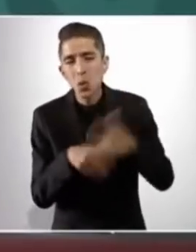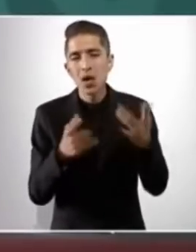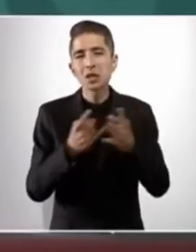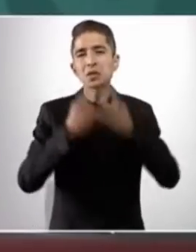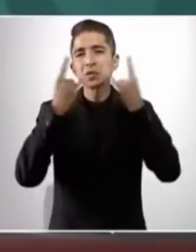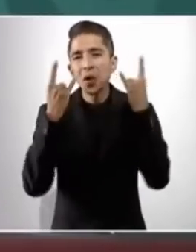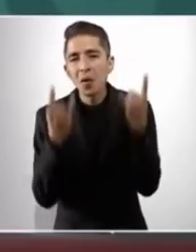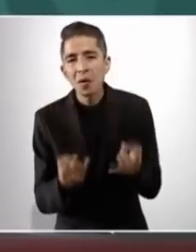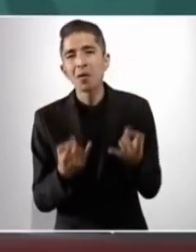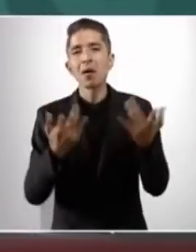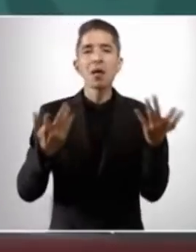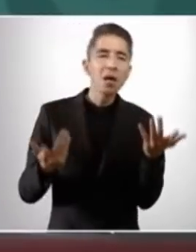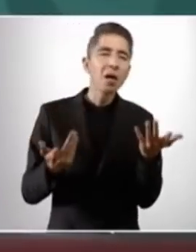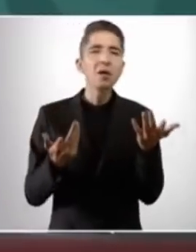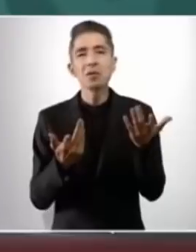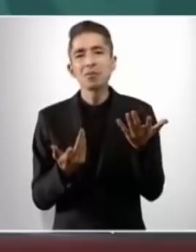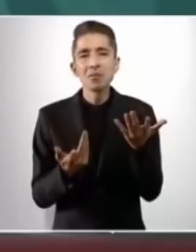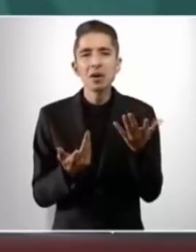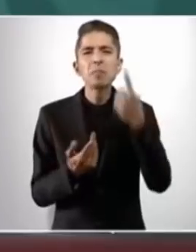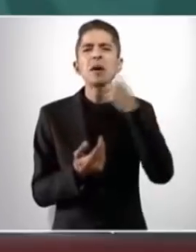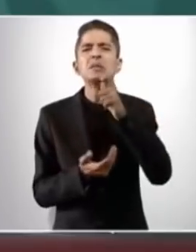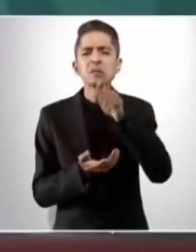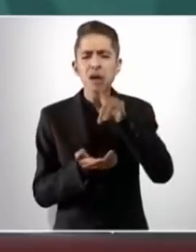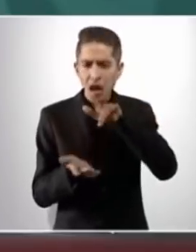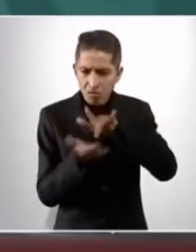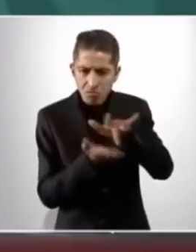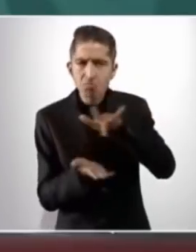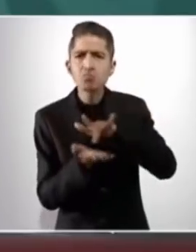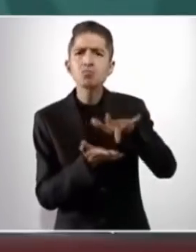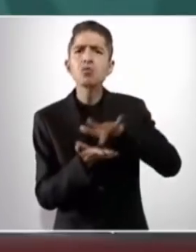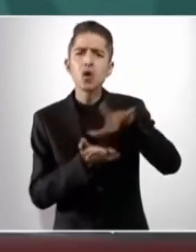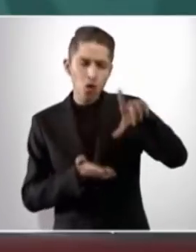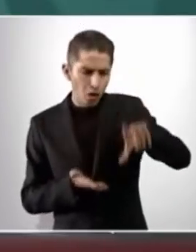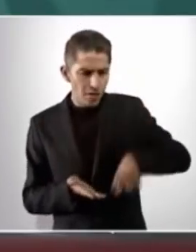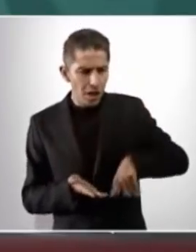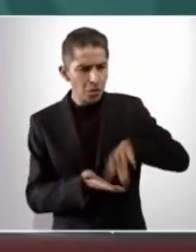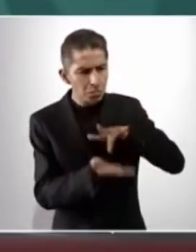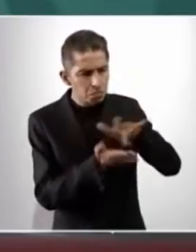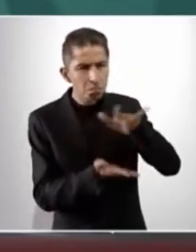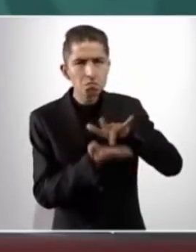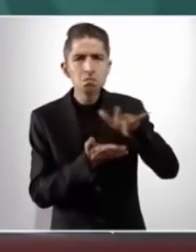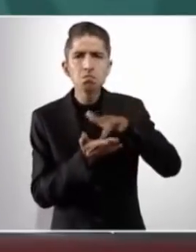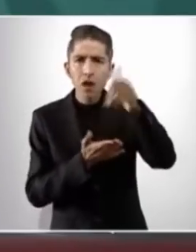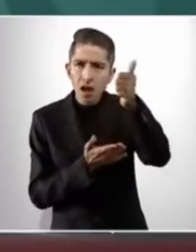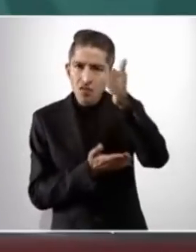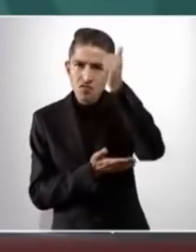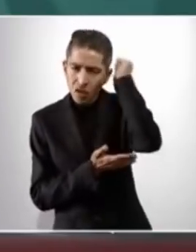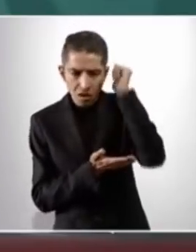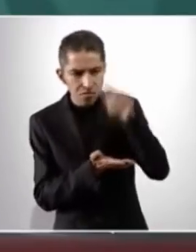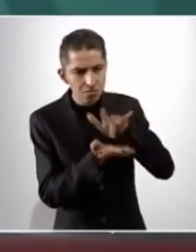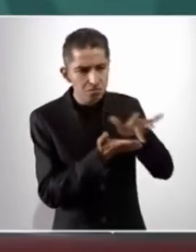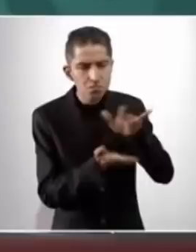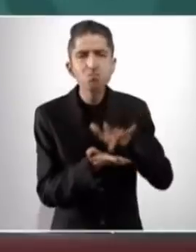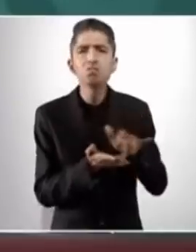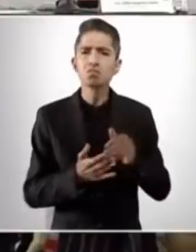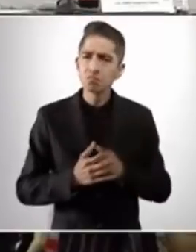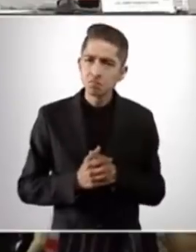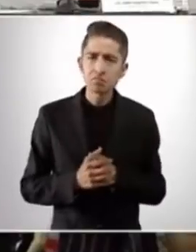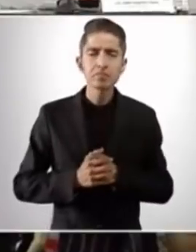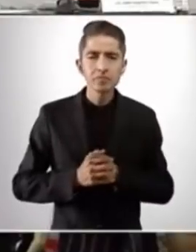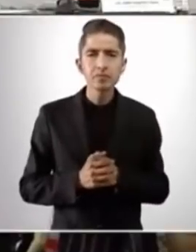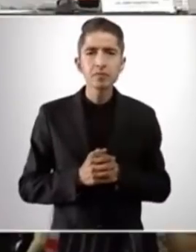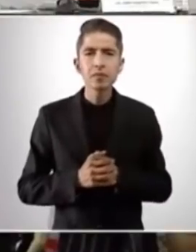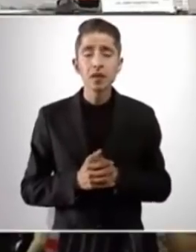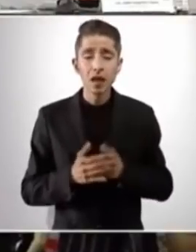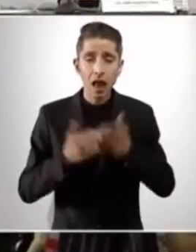historia, para apoyar al gobernador Alfredo Ramírez Bedoya. Para